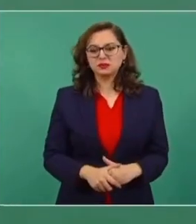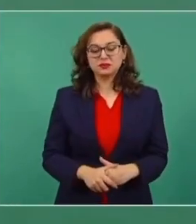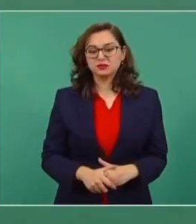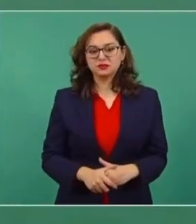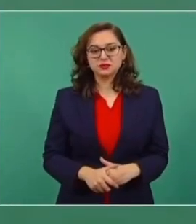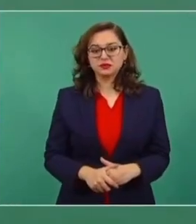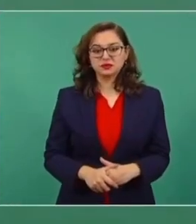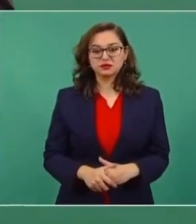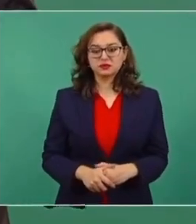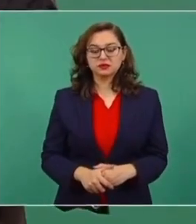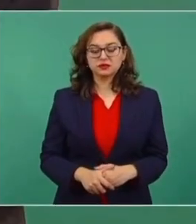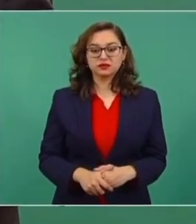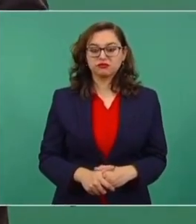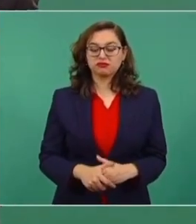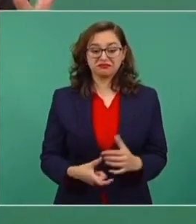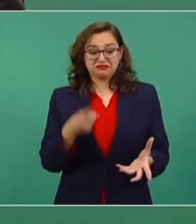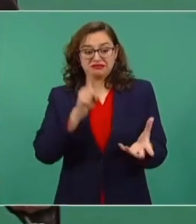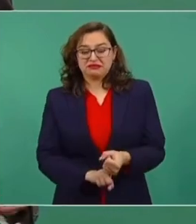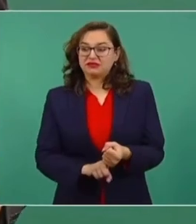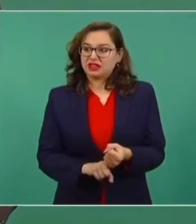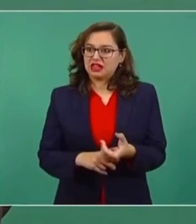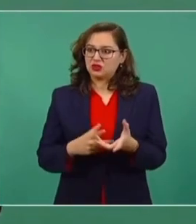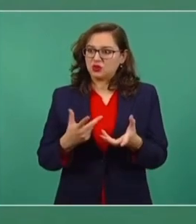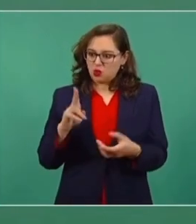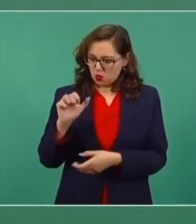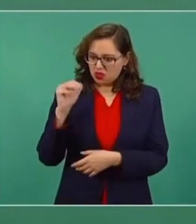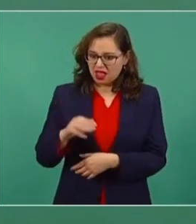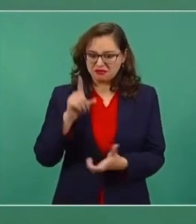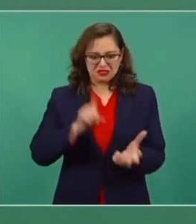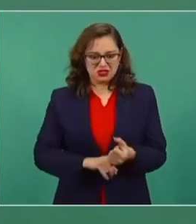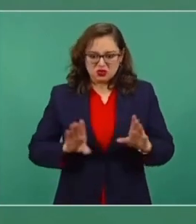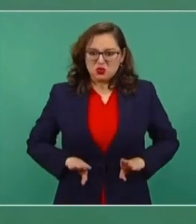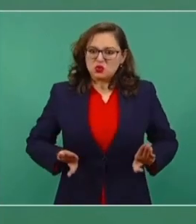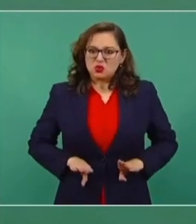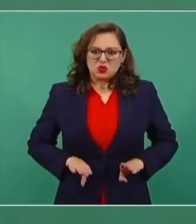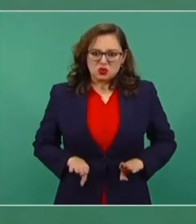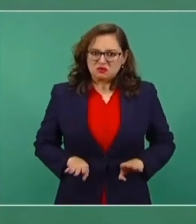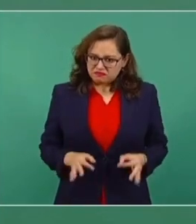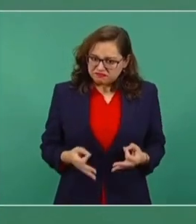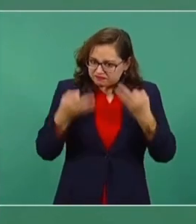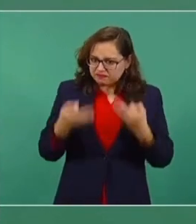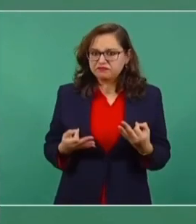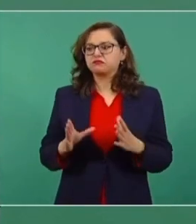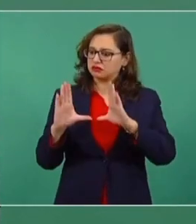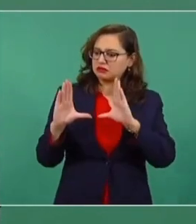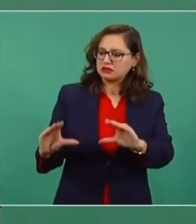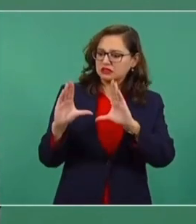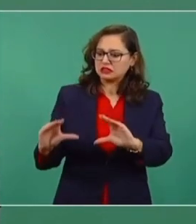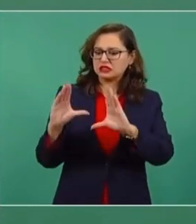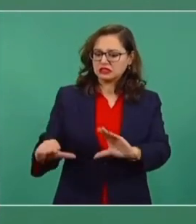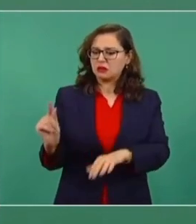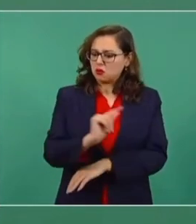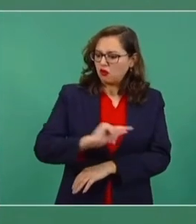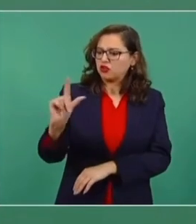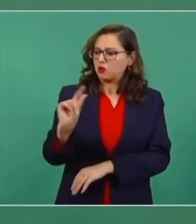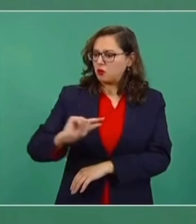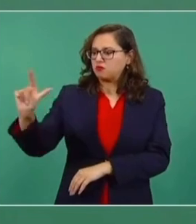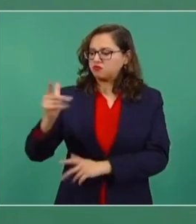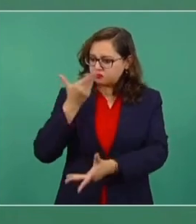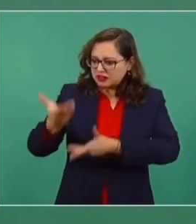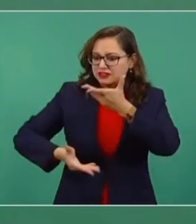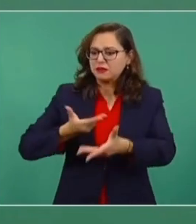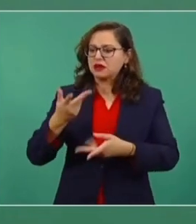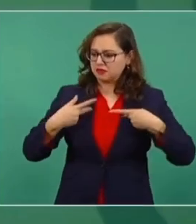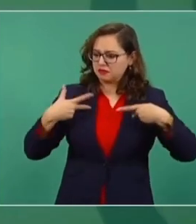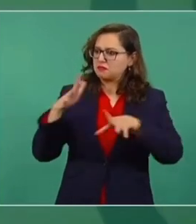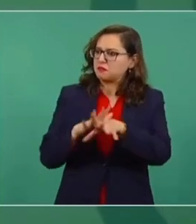Perdió su esencia de formación de cuadros de profesionales para servir